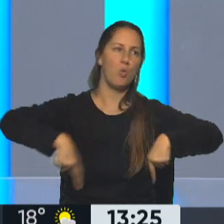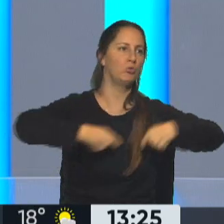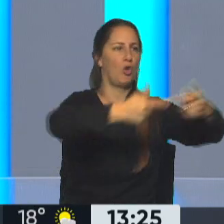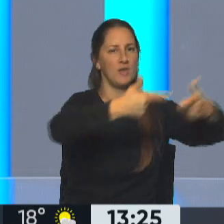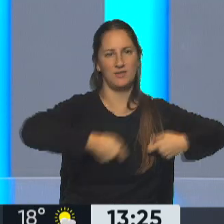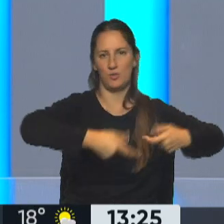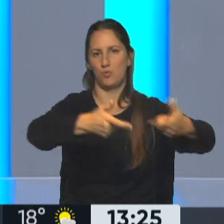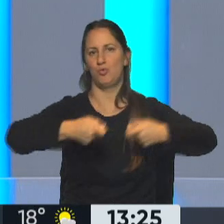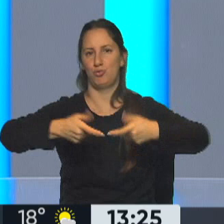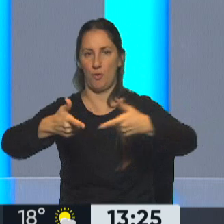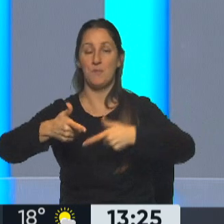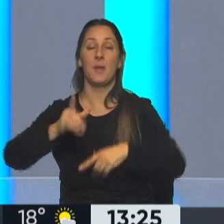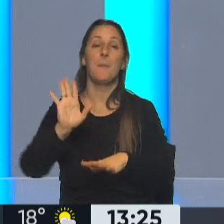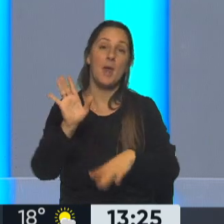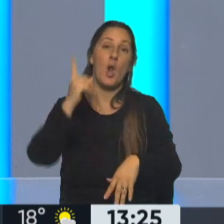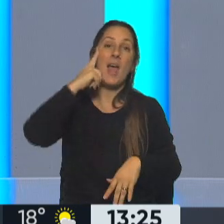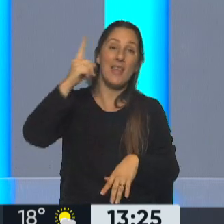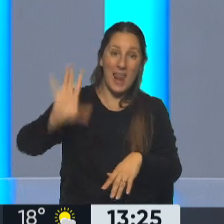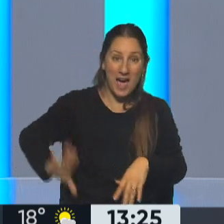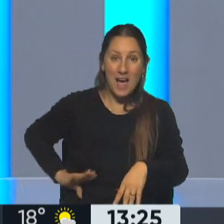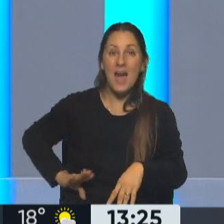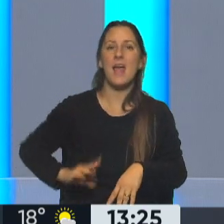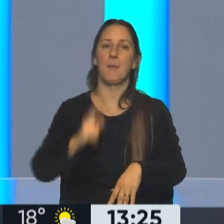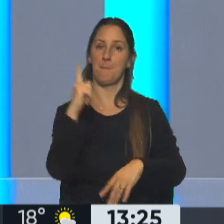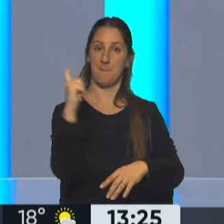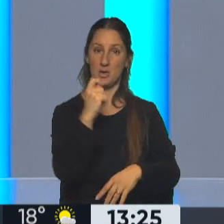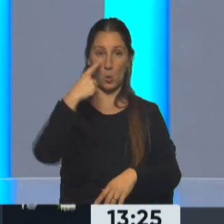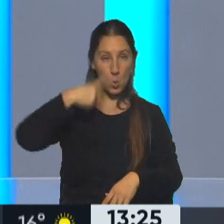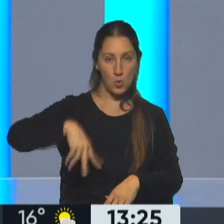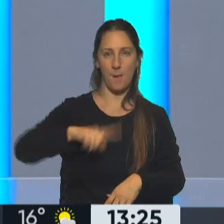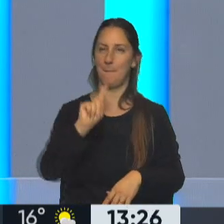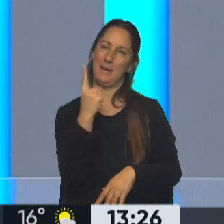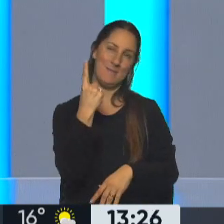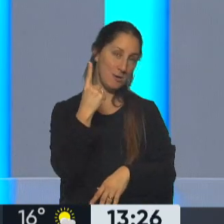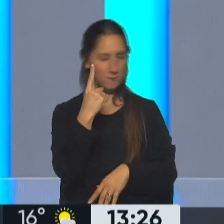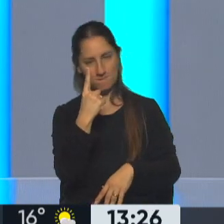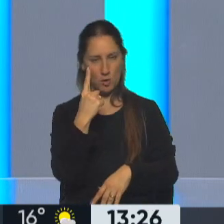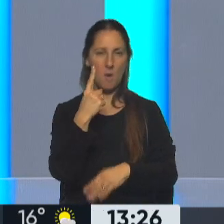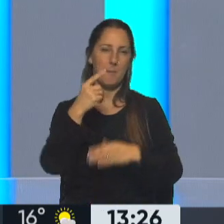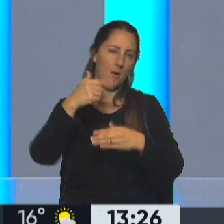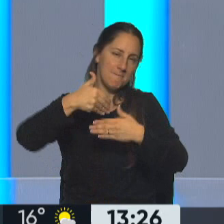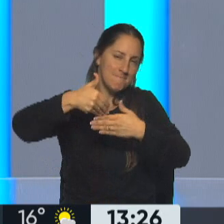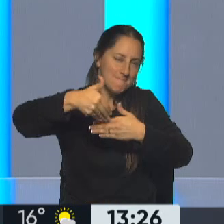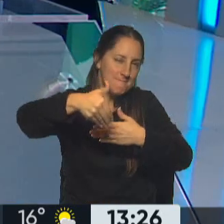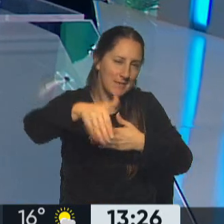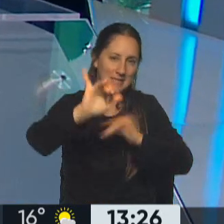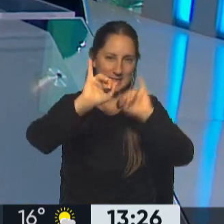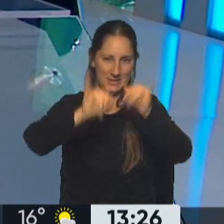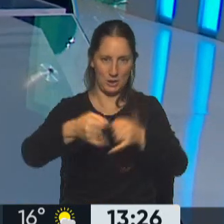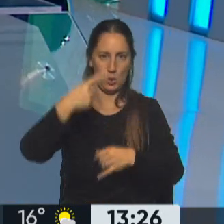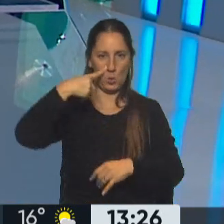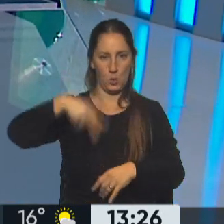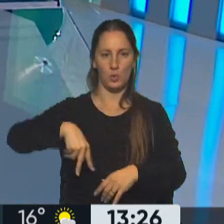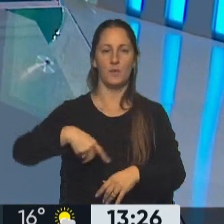productos. Pero la intención es que ya en el mes de junio, si no es desde el primero, en los primeros días ya esté vigente. Lo que decimos siempre, que los